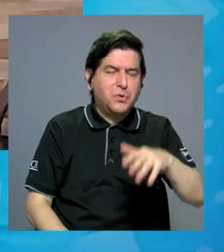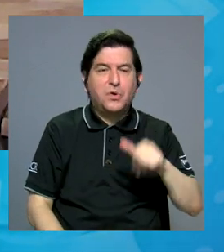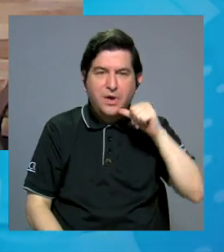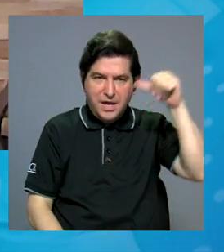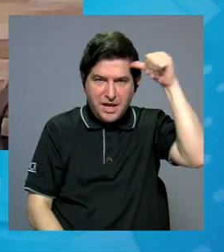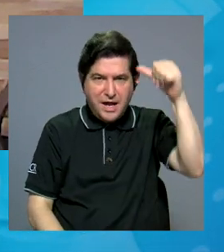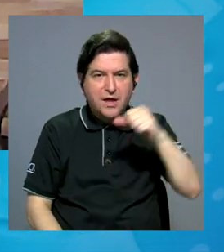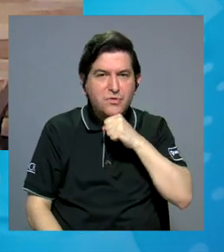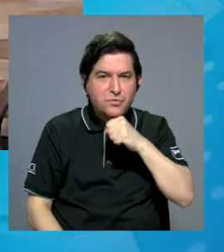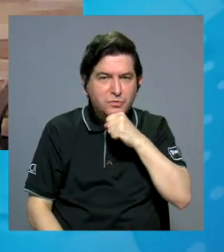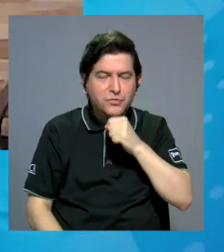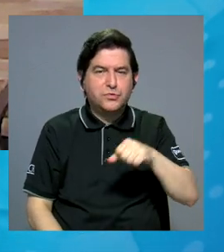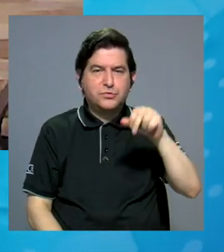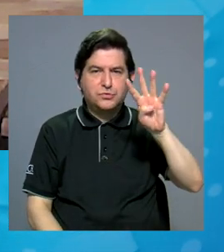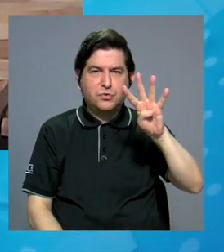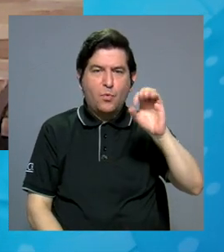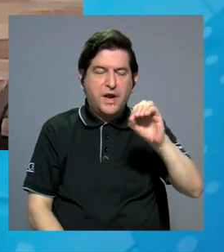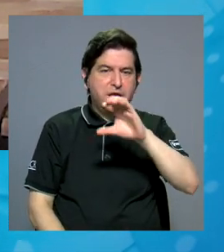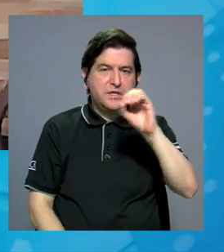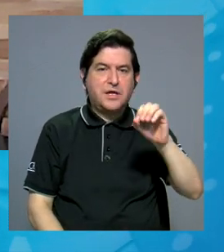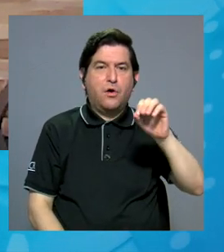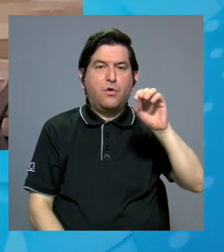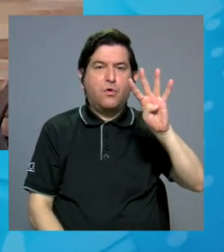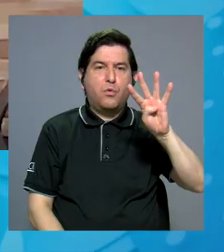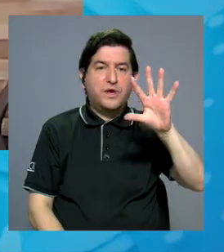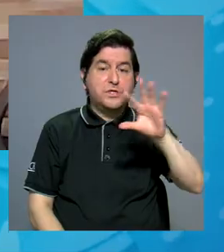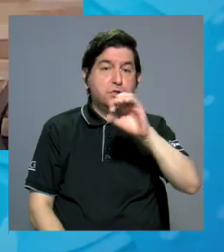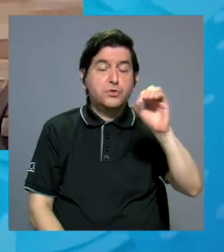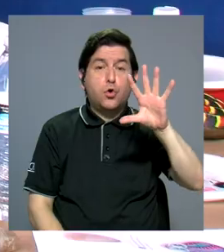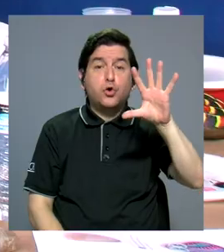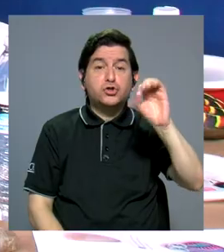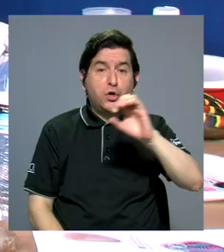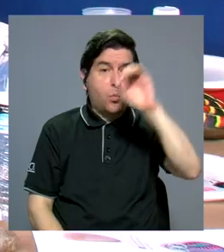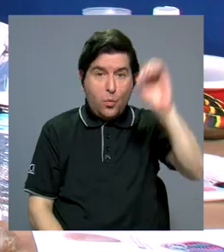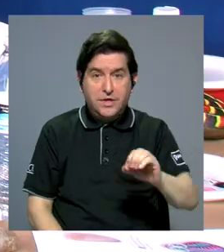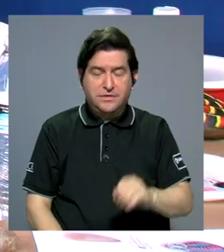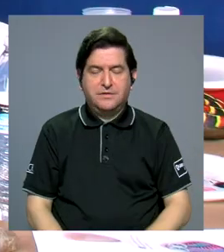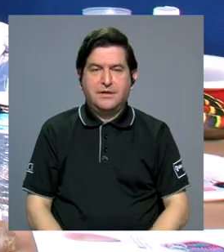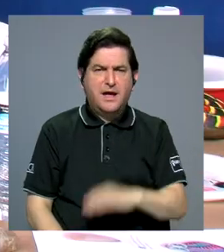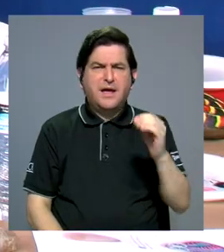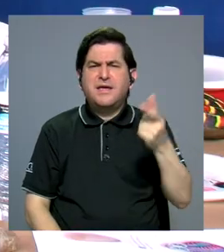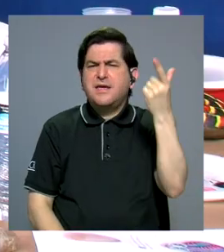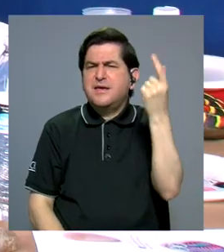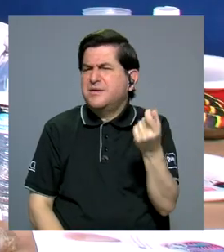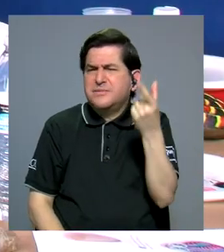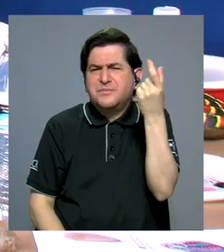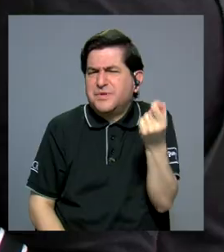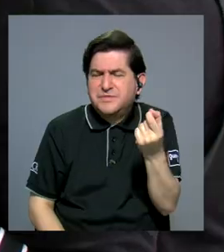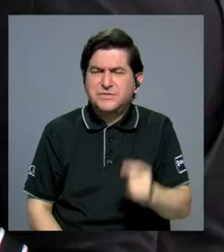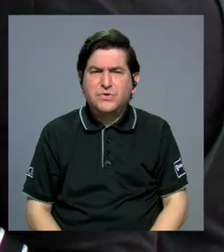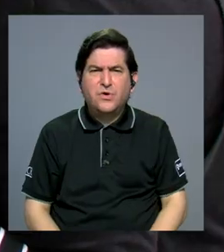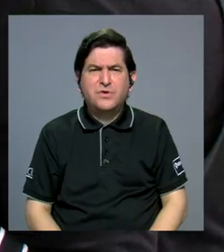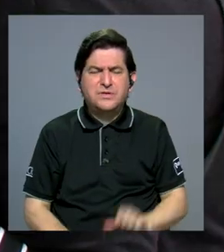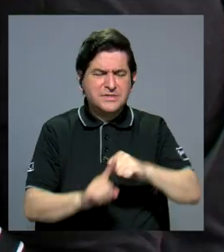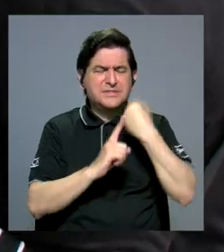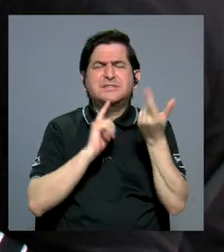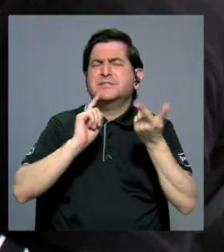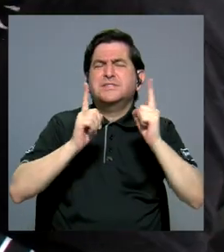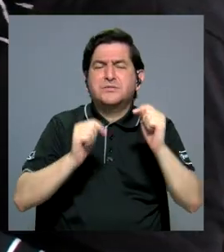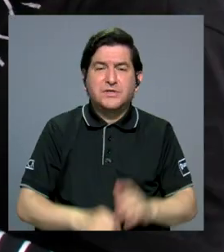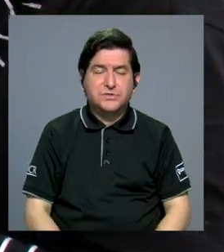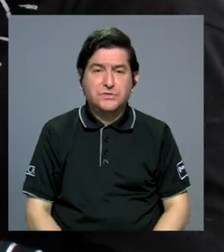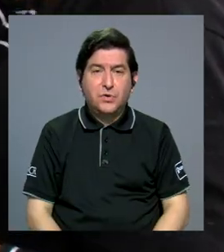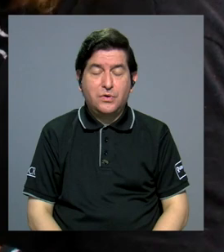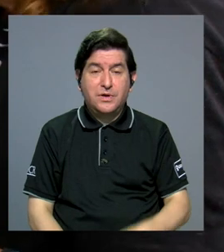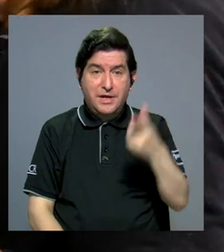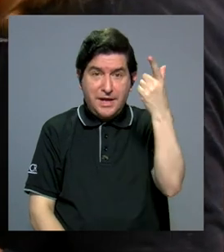adultos mayores en un 40, un 45, hasta un 50%. Y en cuanto a pensiones, ¿cuál será el panorama? En